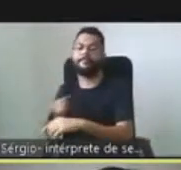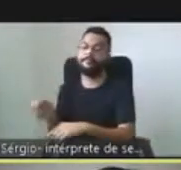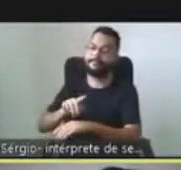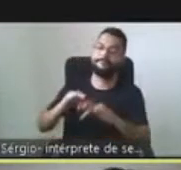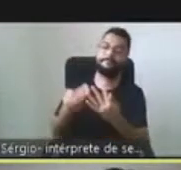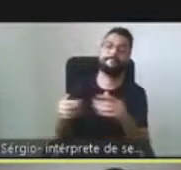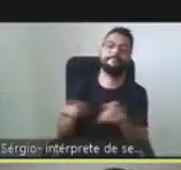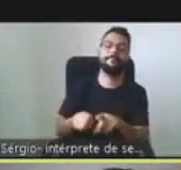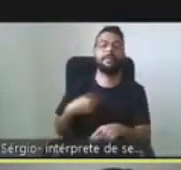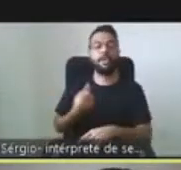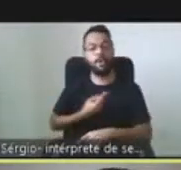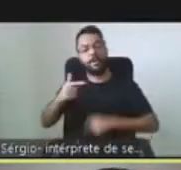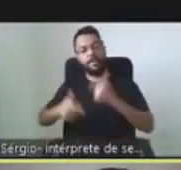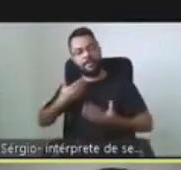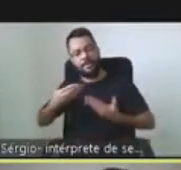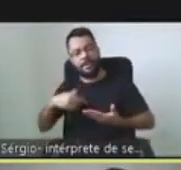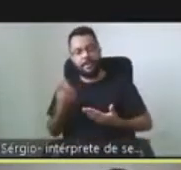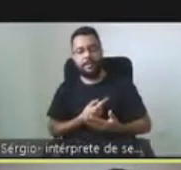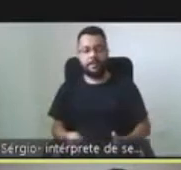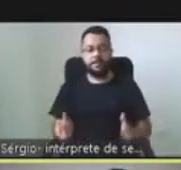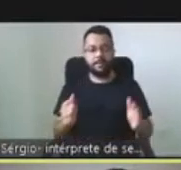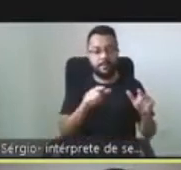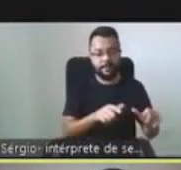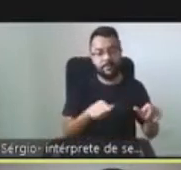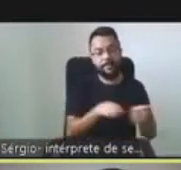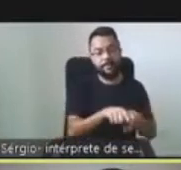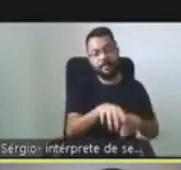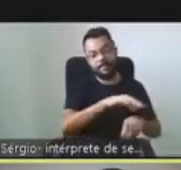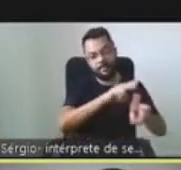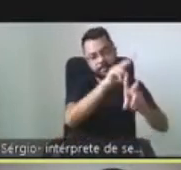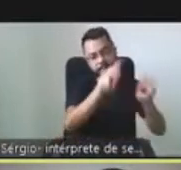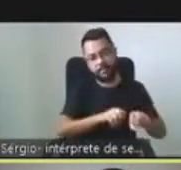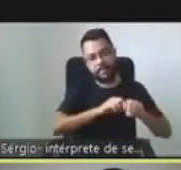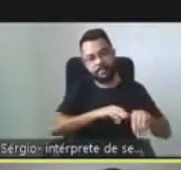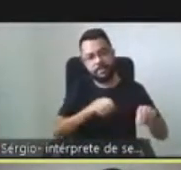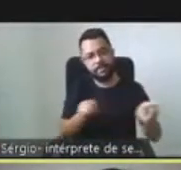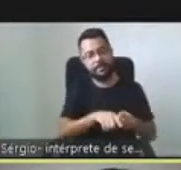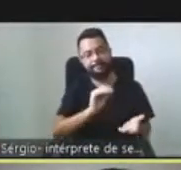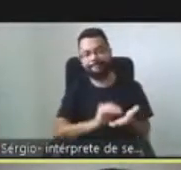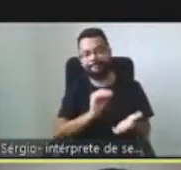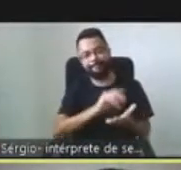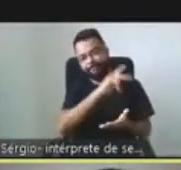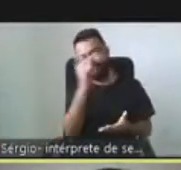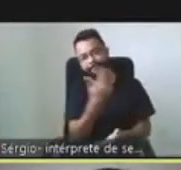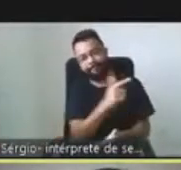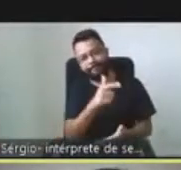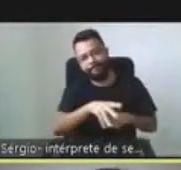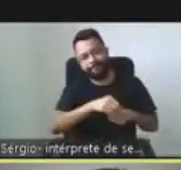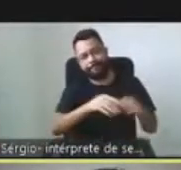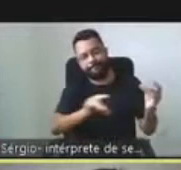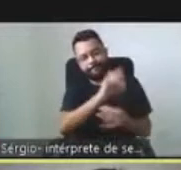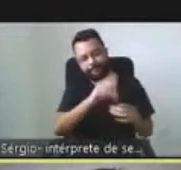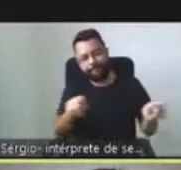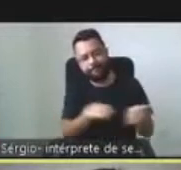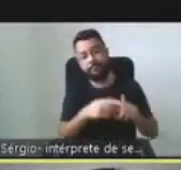psicólogos. En la parte educativa hablan de falta de personal especializado y falta de normativas de inclusión,